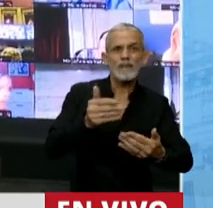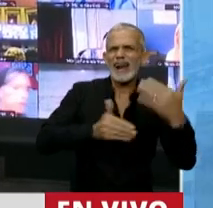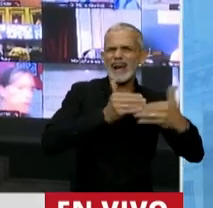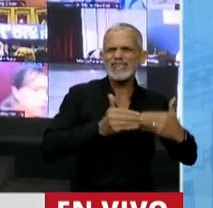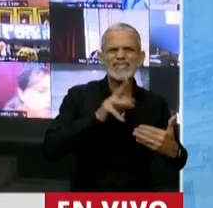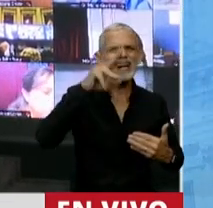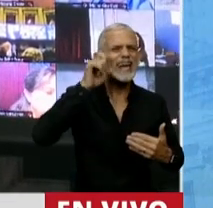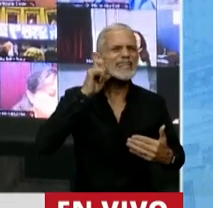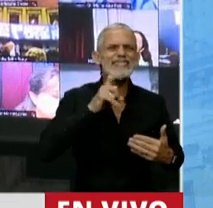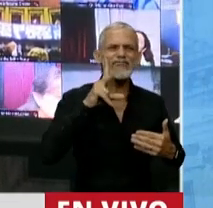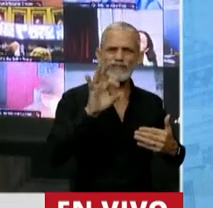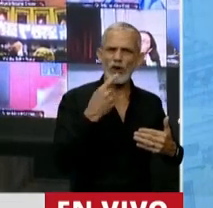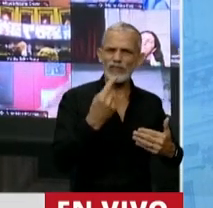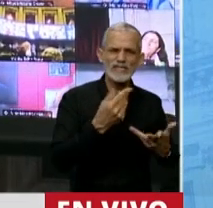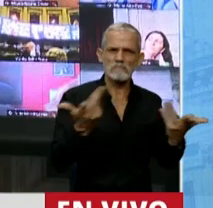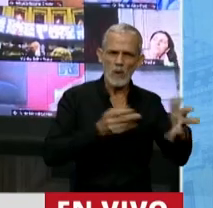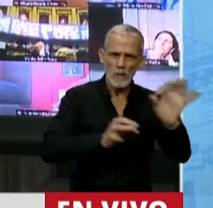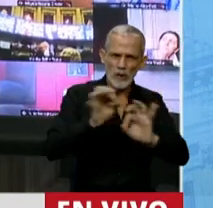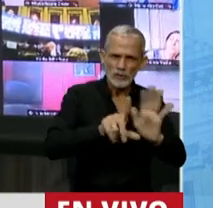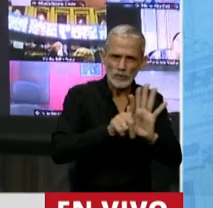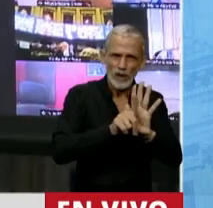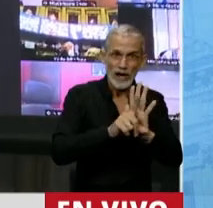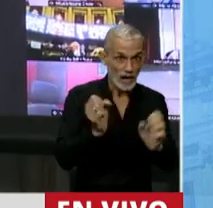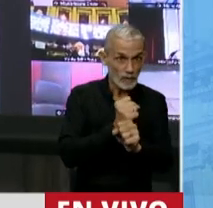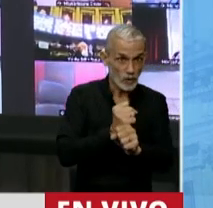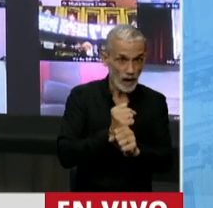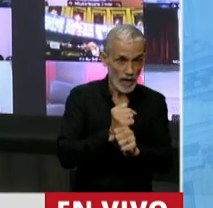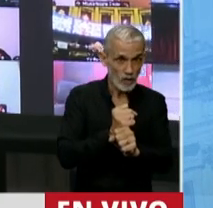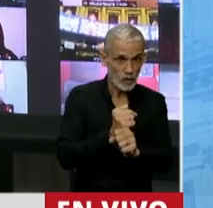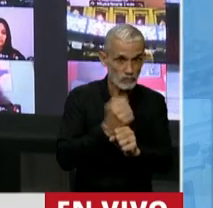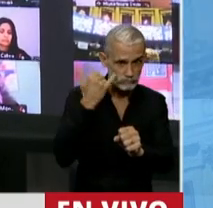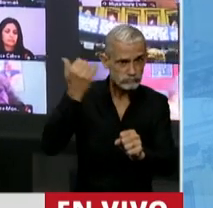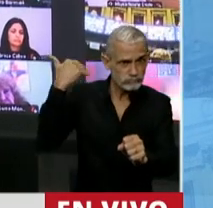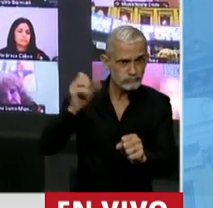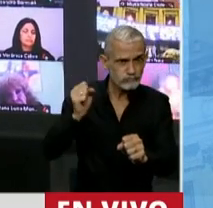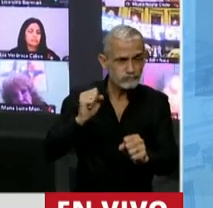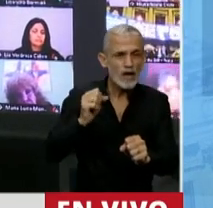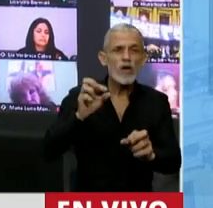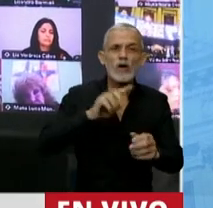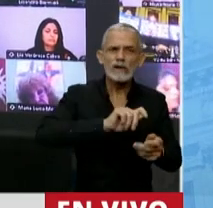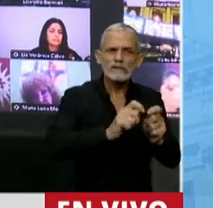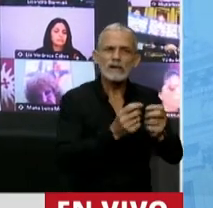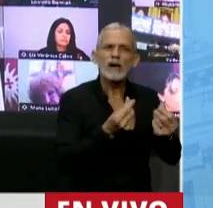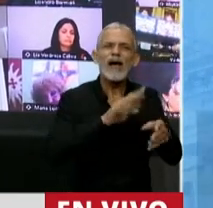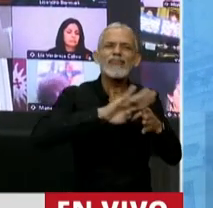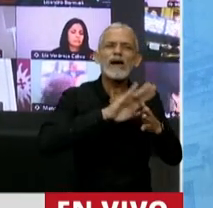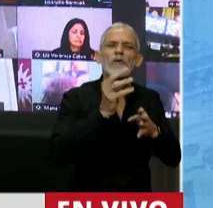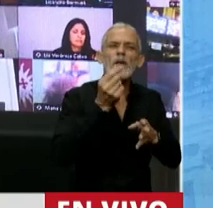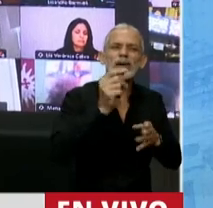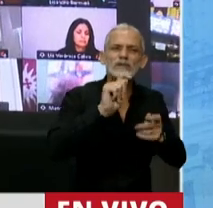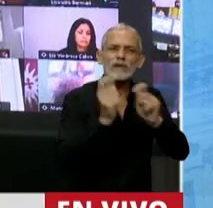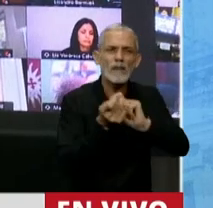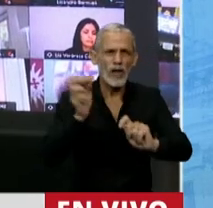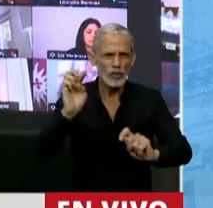el proyecto que se aprobó y se está ejecutando de dolarizar deuda en pesos